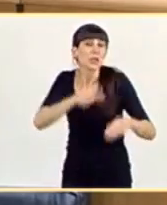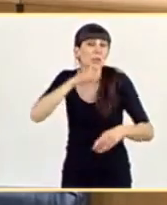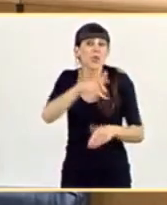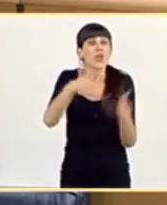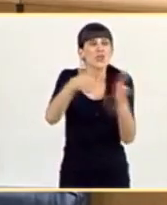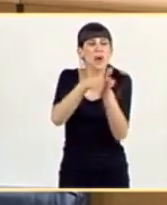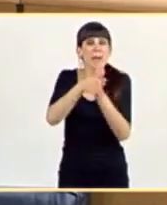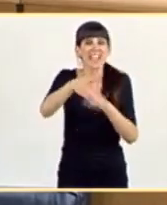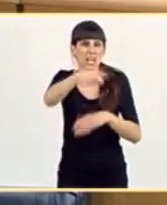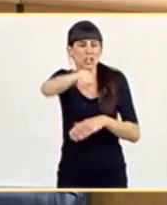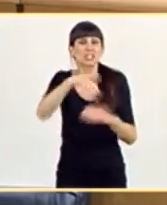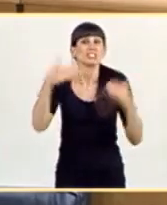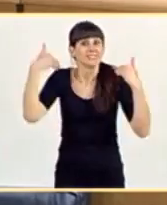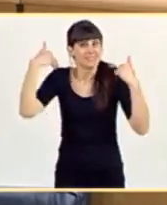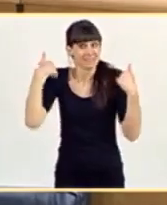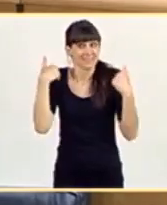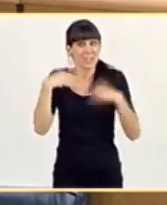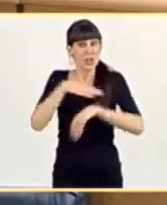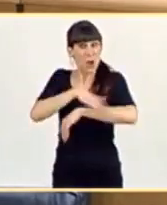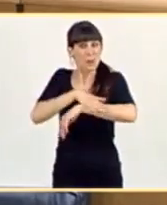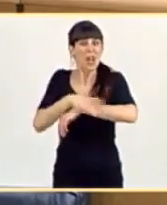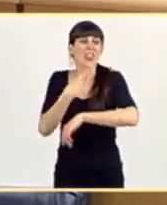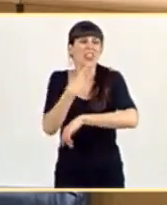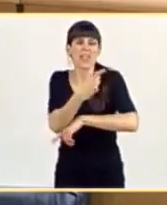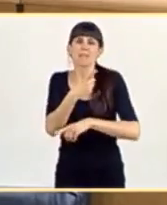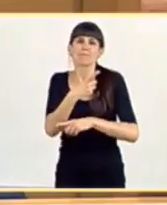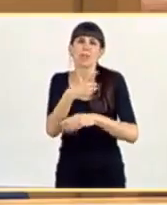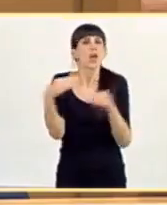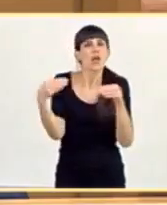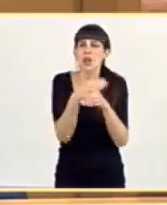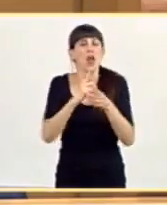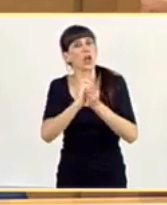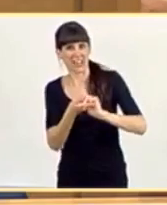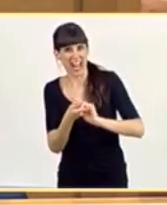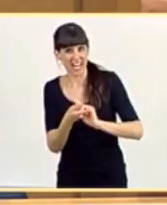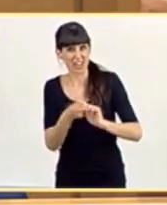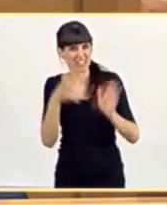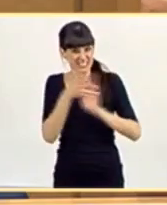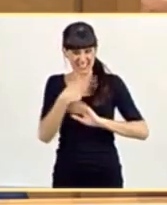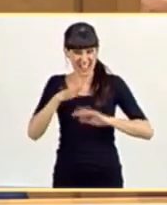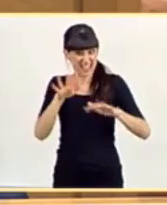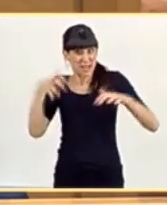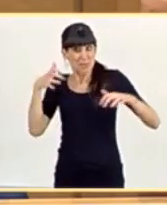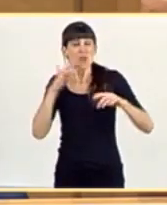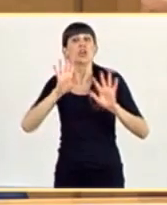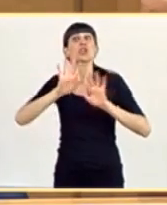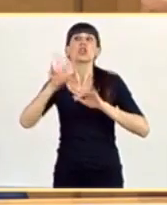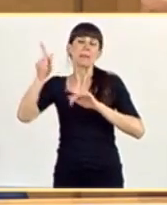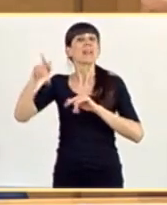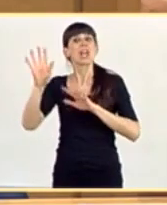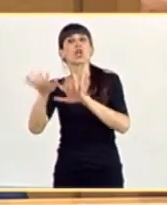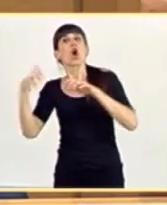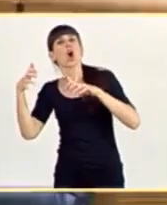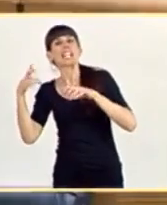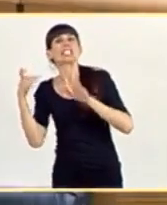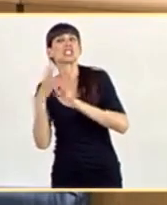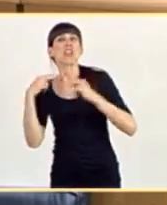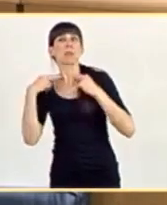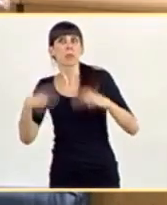sus compañeros con responsabilidades de Gobierno dicen lo contrario que ustedes dicen en esta Cámara y en el Congreso de los Diputados,